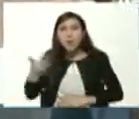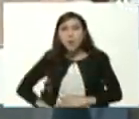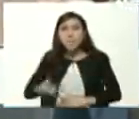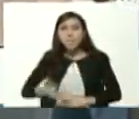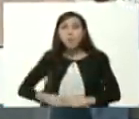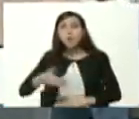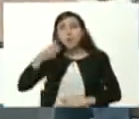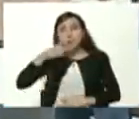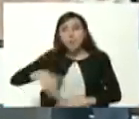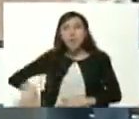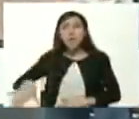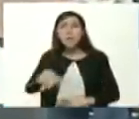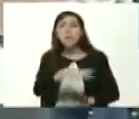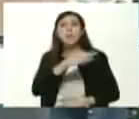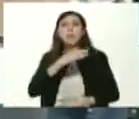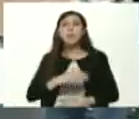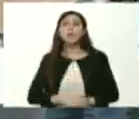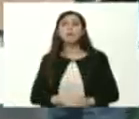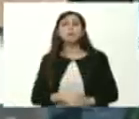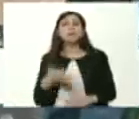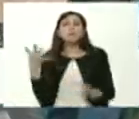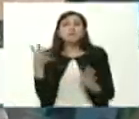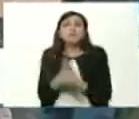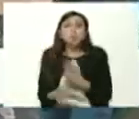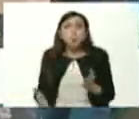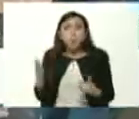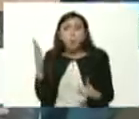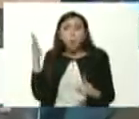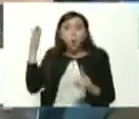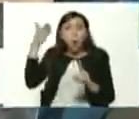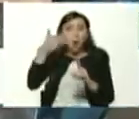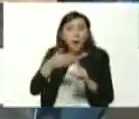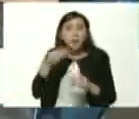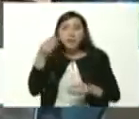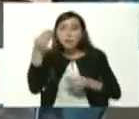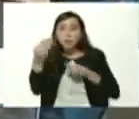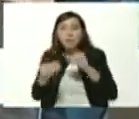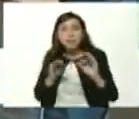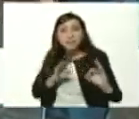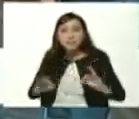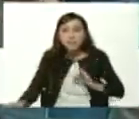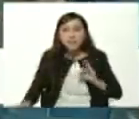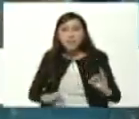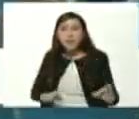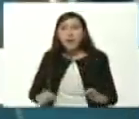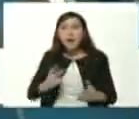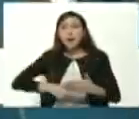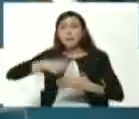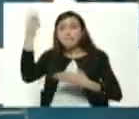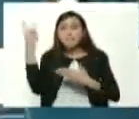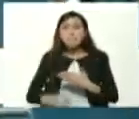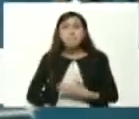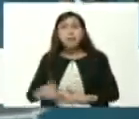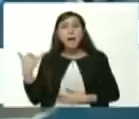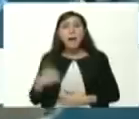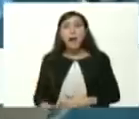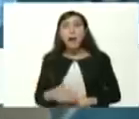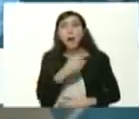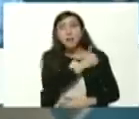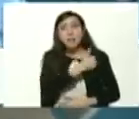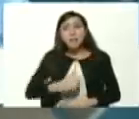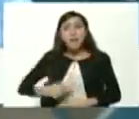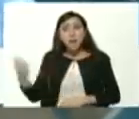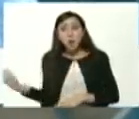la población venezolana es parte de los objetivos estratégicos en su plan de gobierno, en su programa